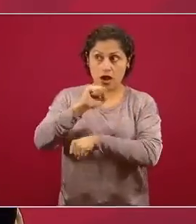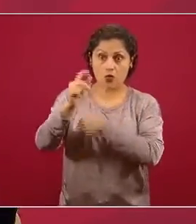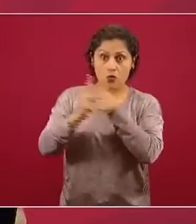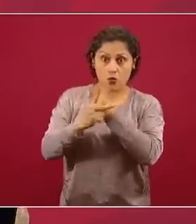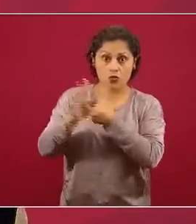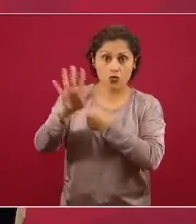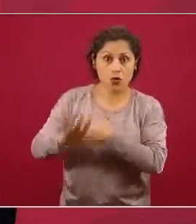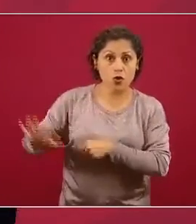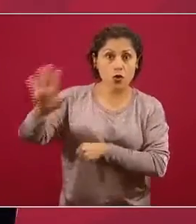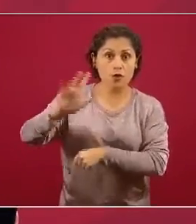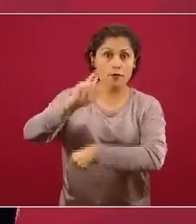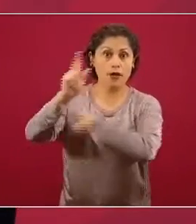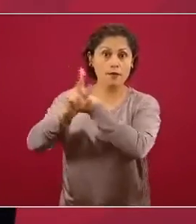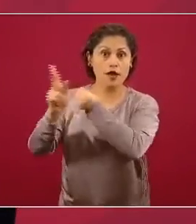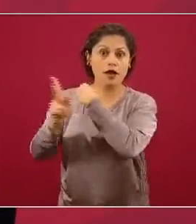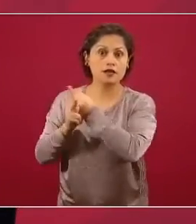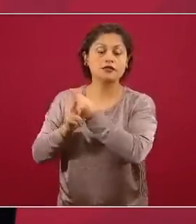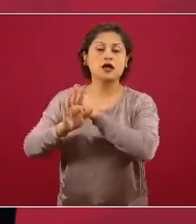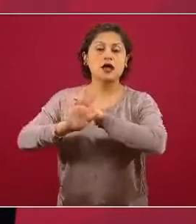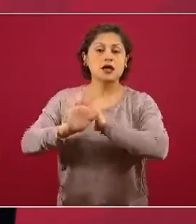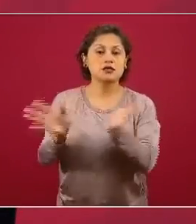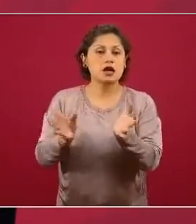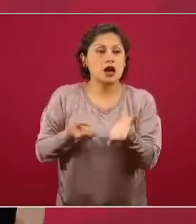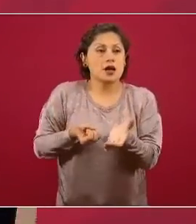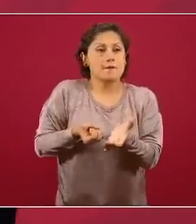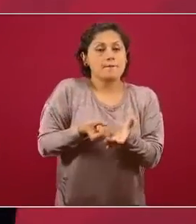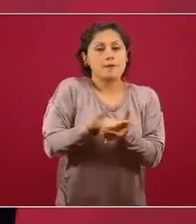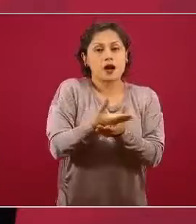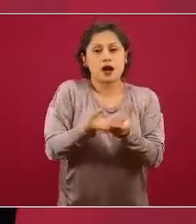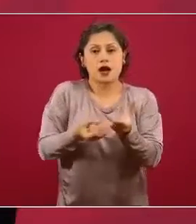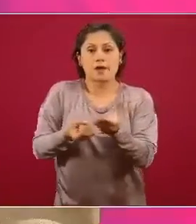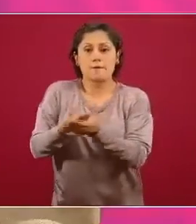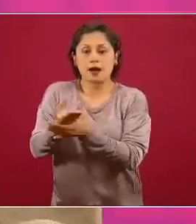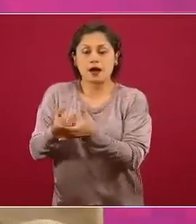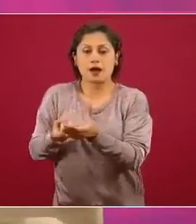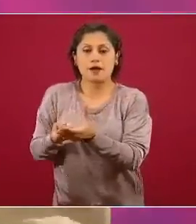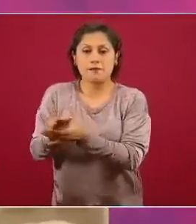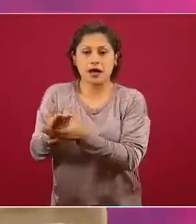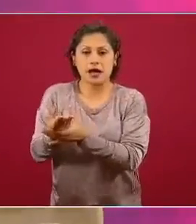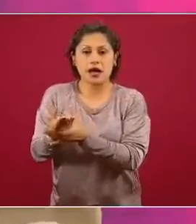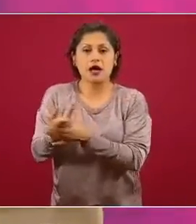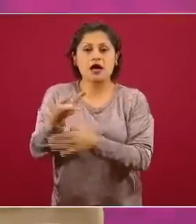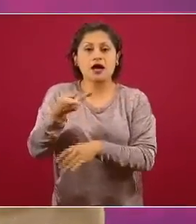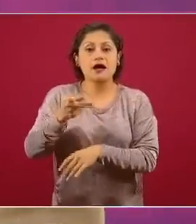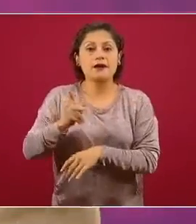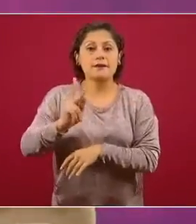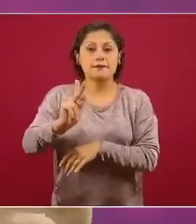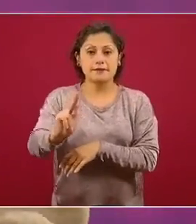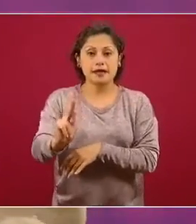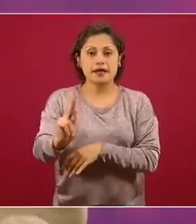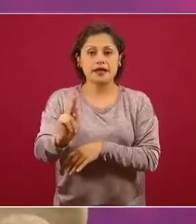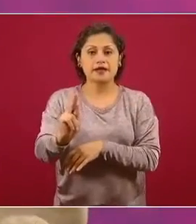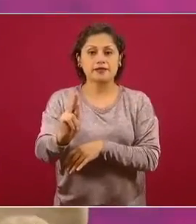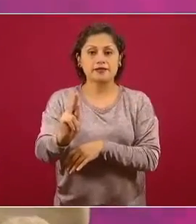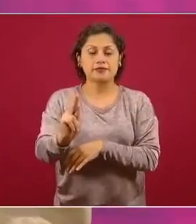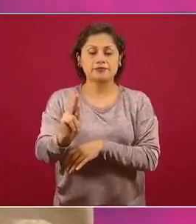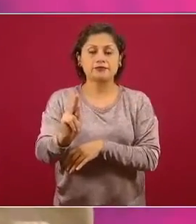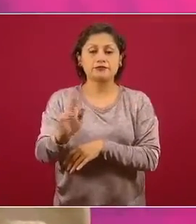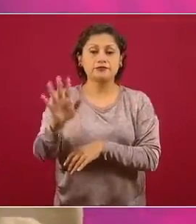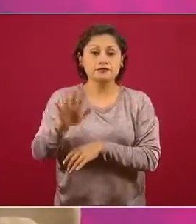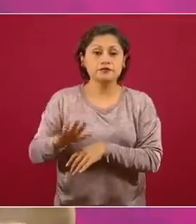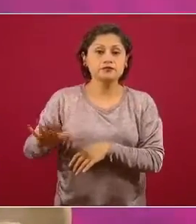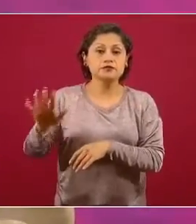que hicieron el intento de desconfinar y en casi todos ellos hubo un proceso de exploración,